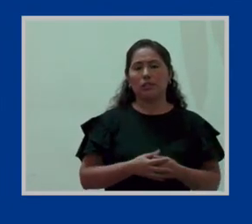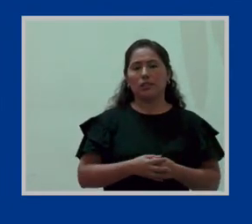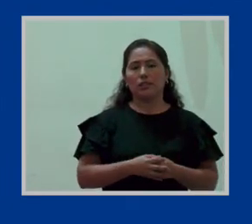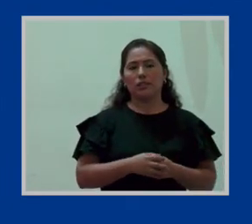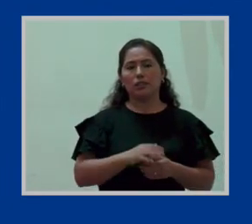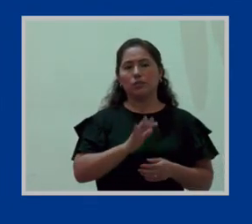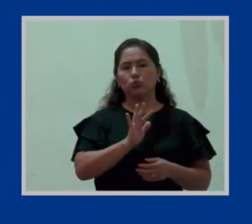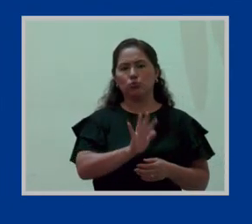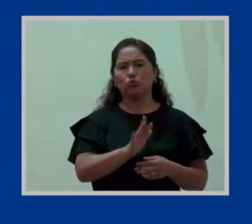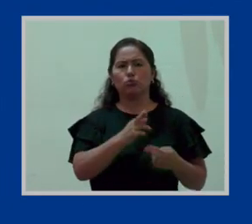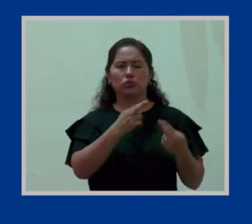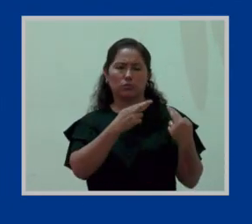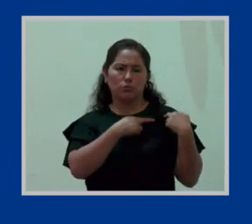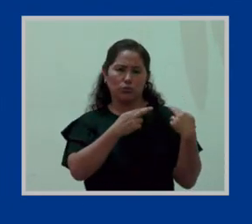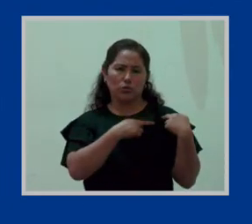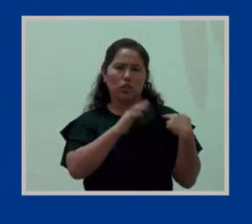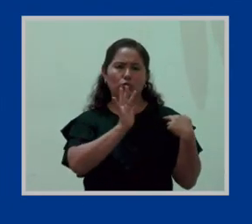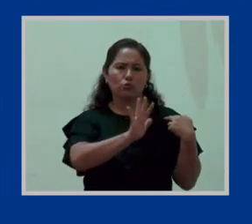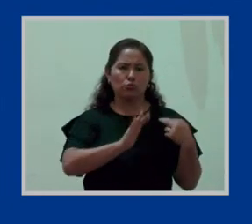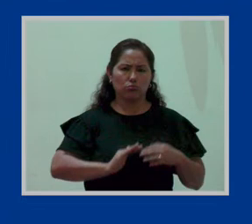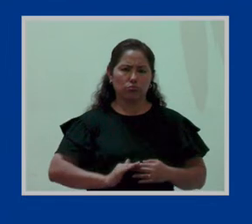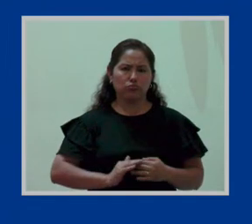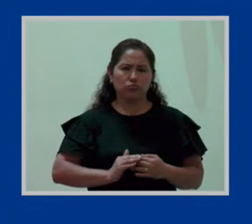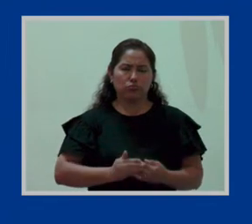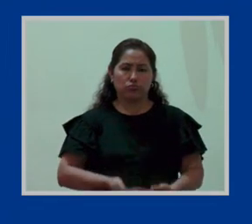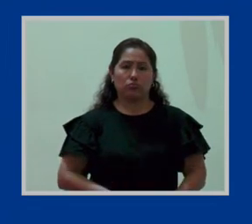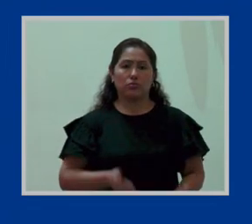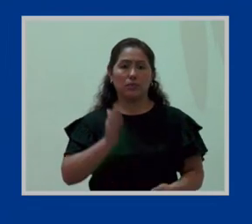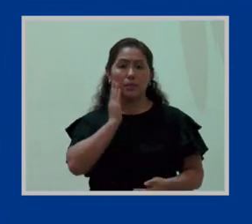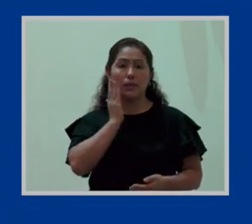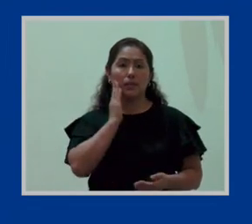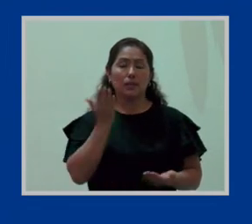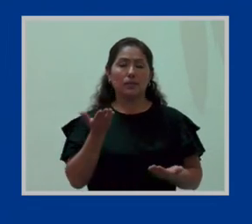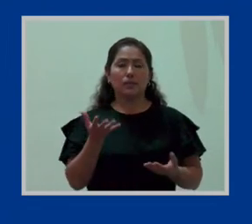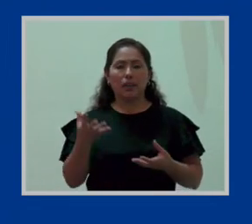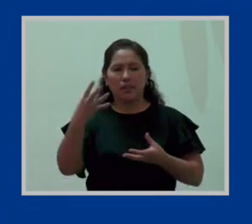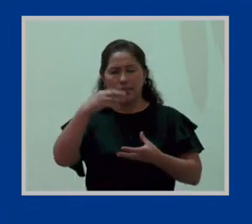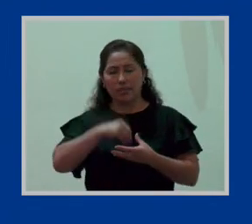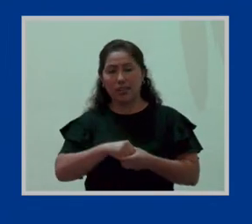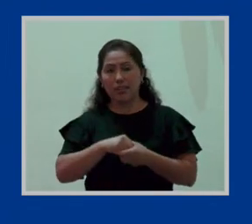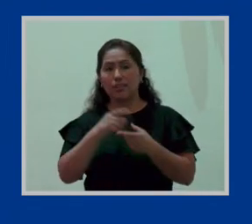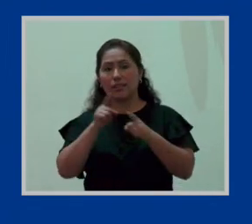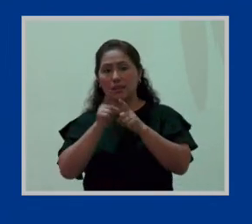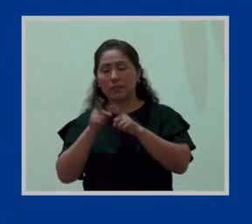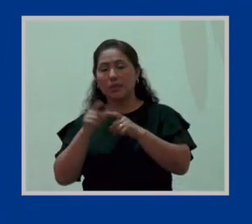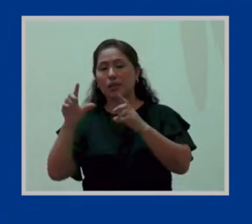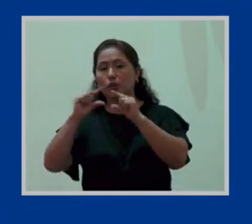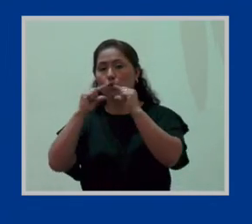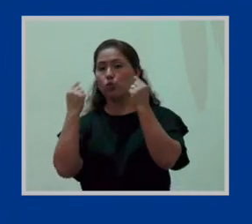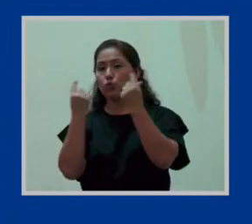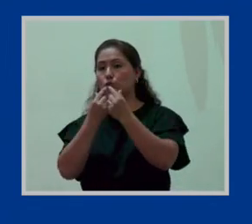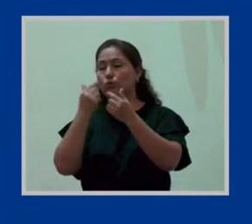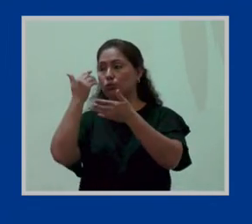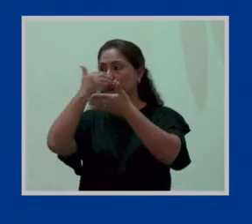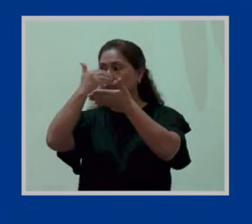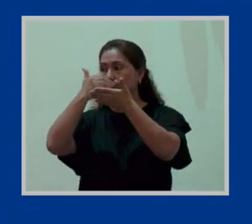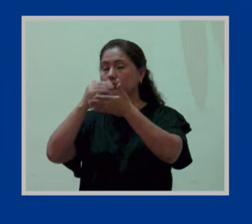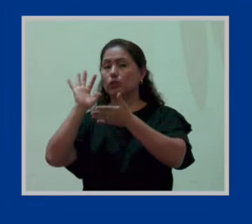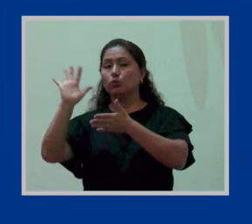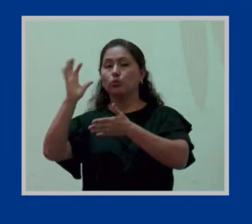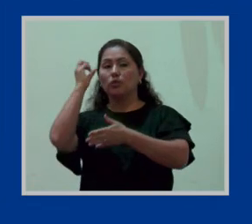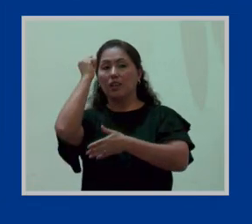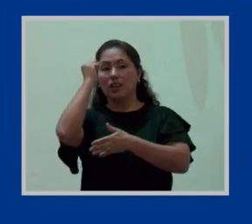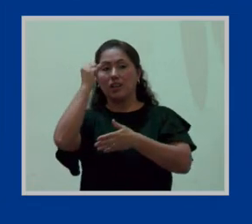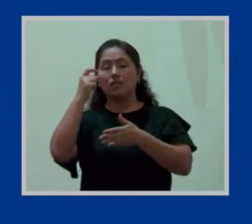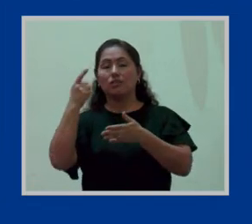ejercicio responsable de su maternidad. Y dentro de este grupo, digamos, de derechos que